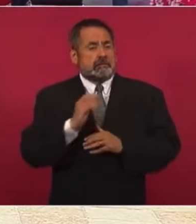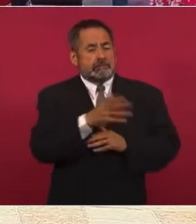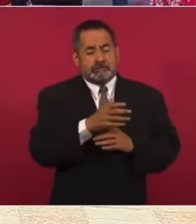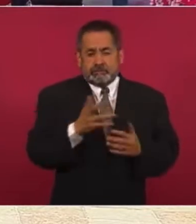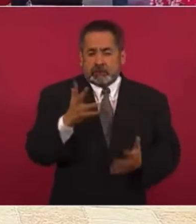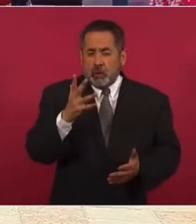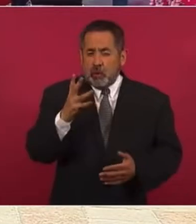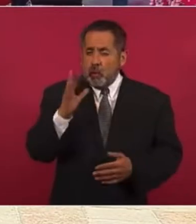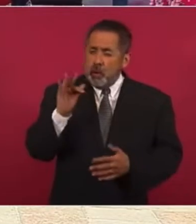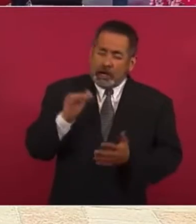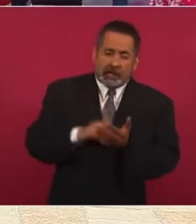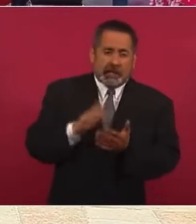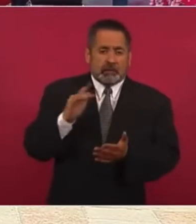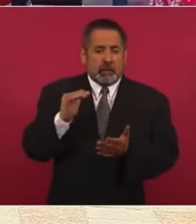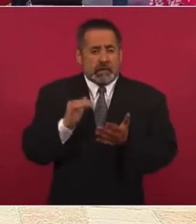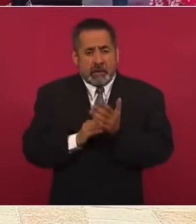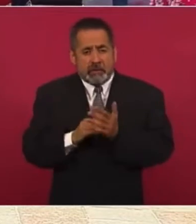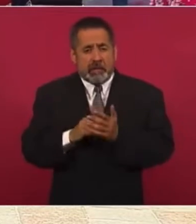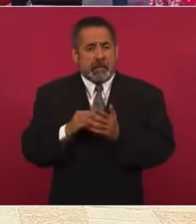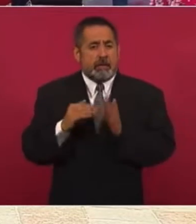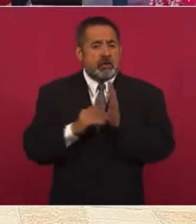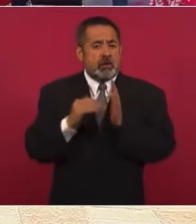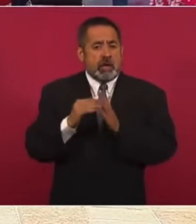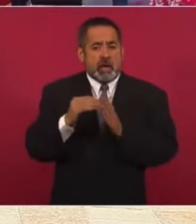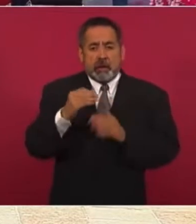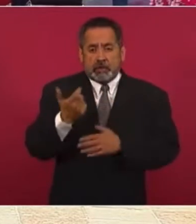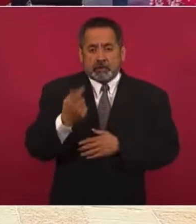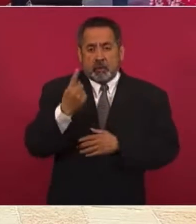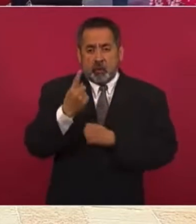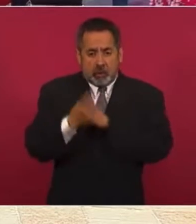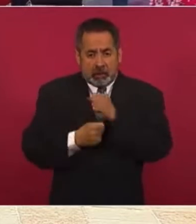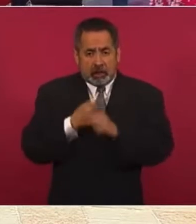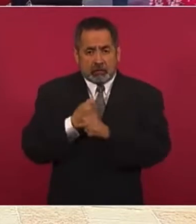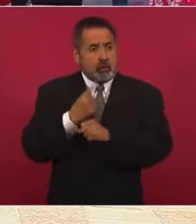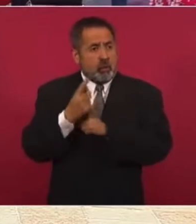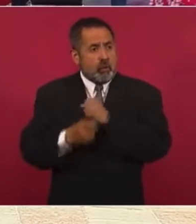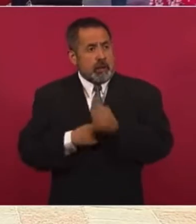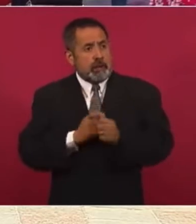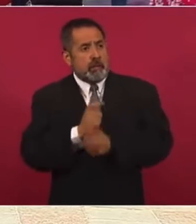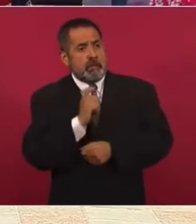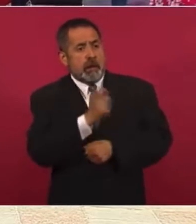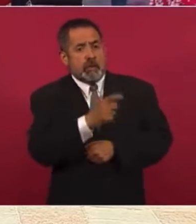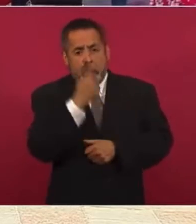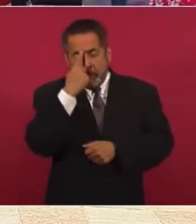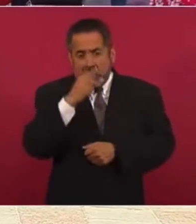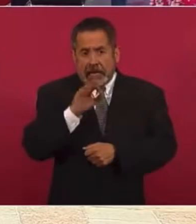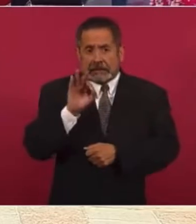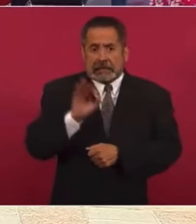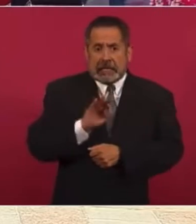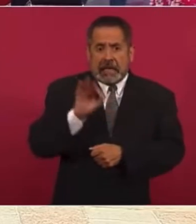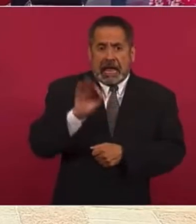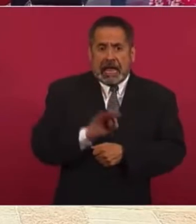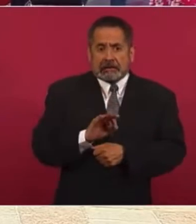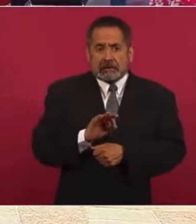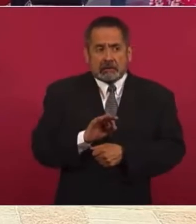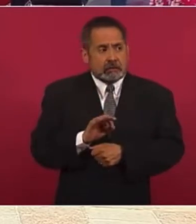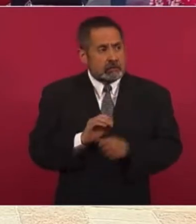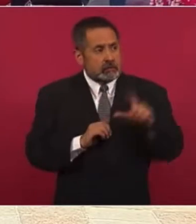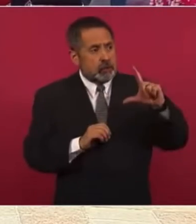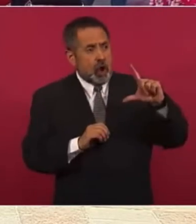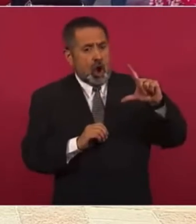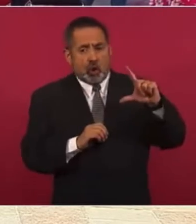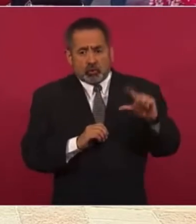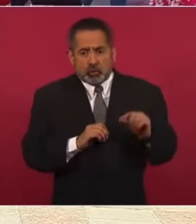50 mil millones de pesos al año, sólo para el pago de intereses. ¿Y cuánto se debe?